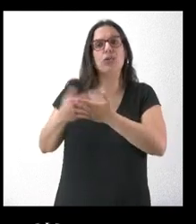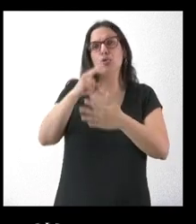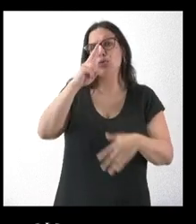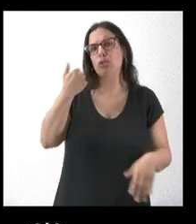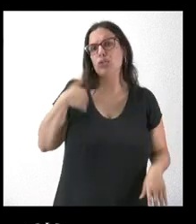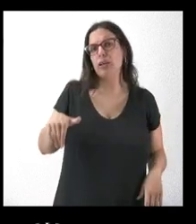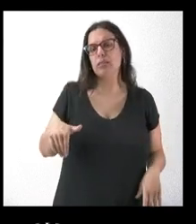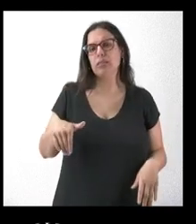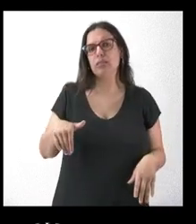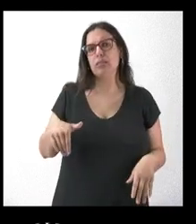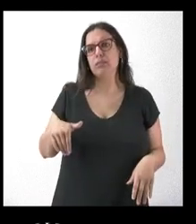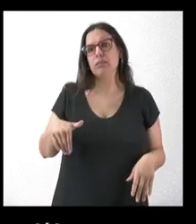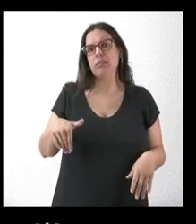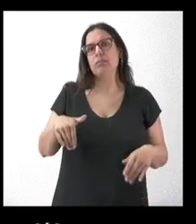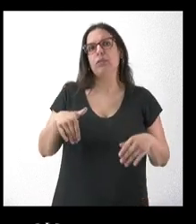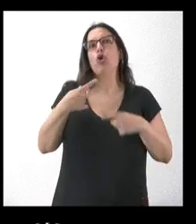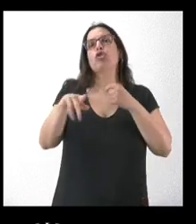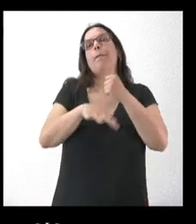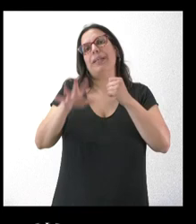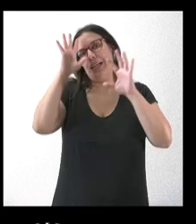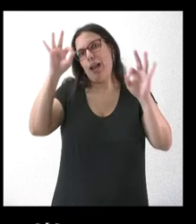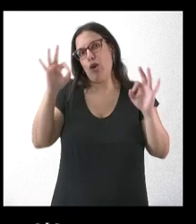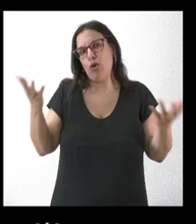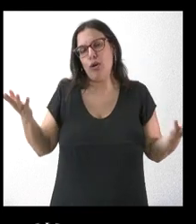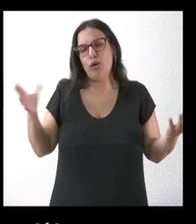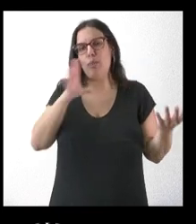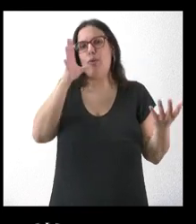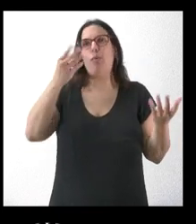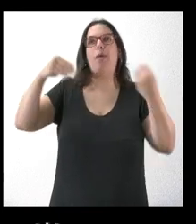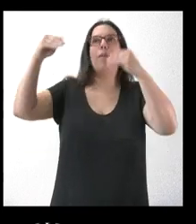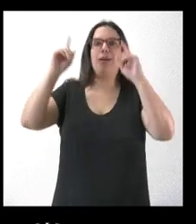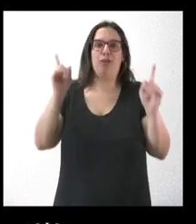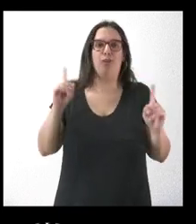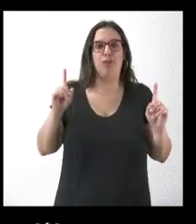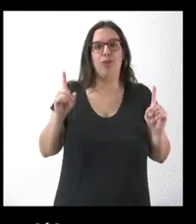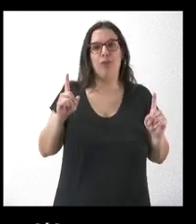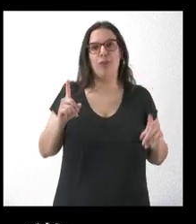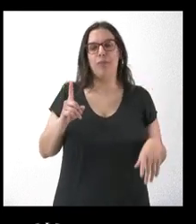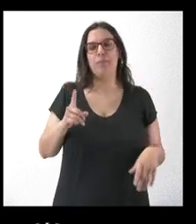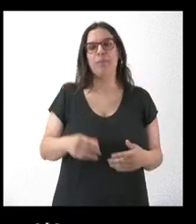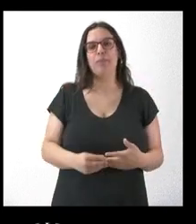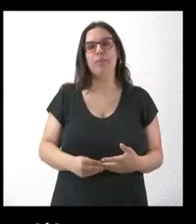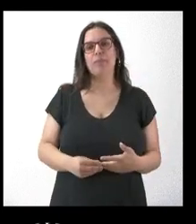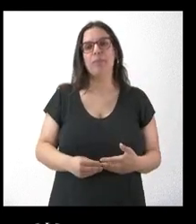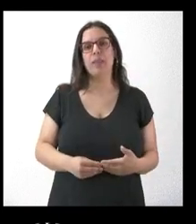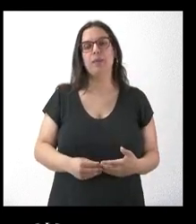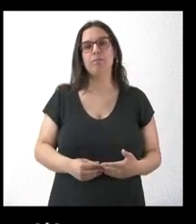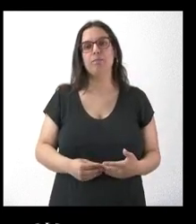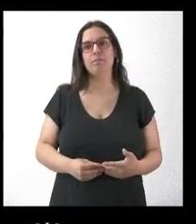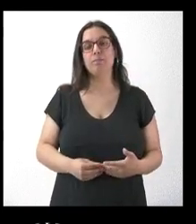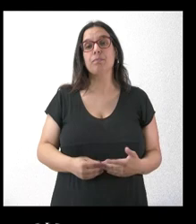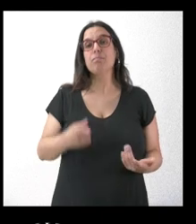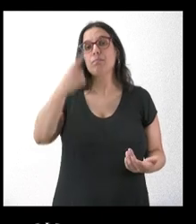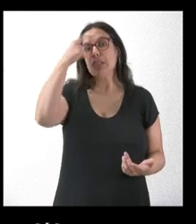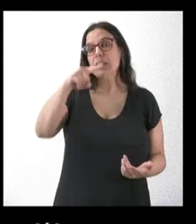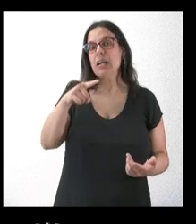años? Líneas básicas, claro, porque si no sería una conferencia. Y si sabe